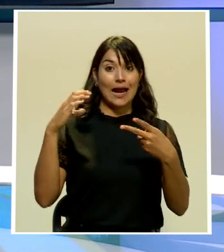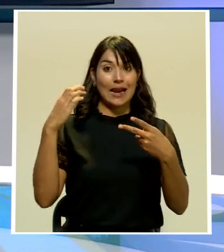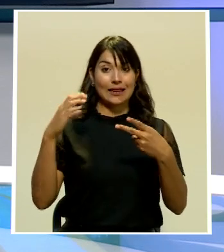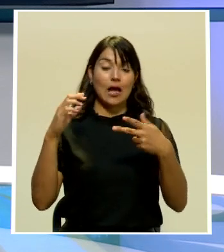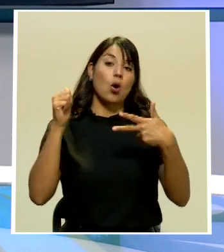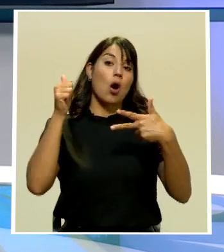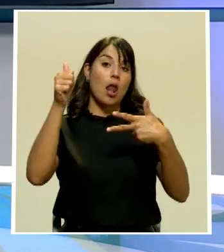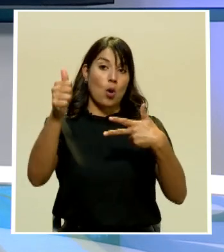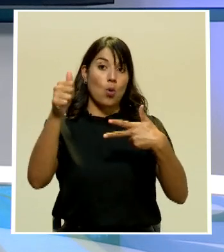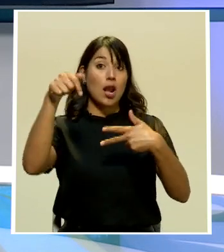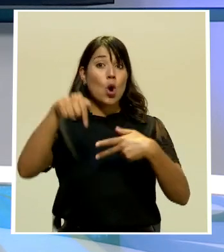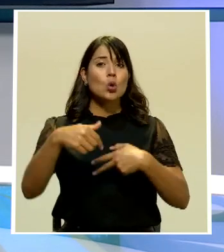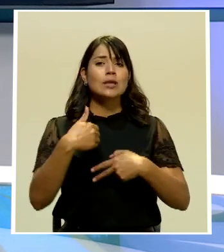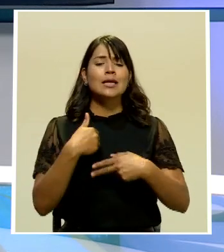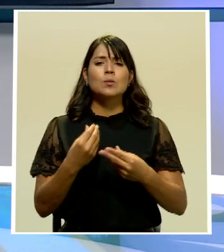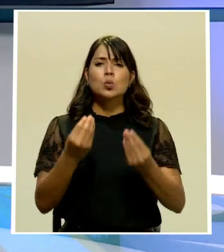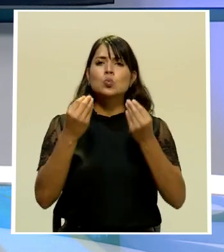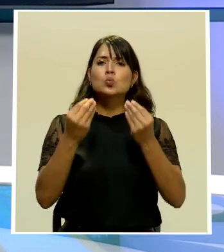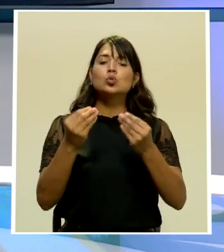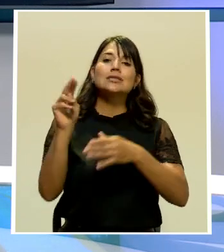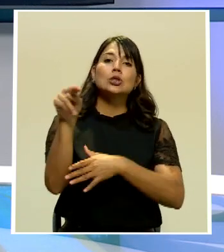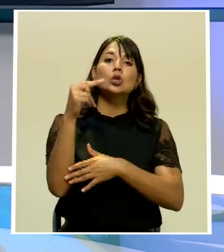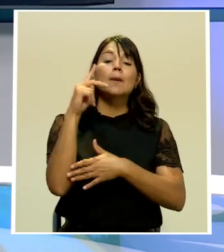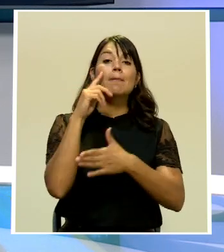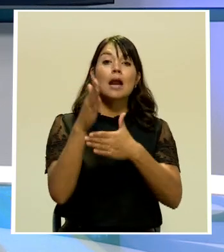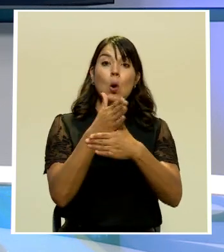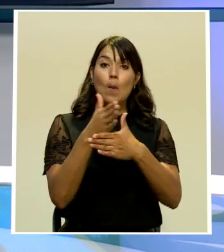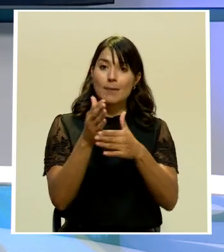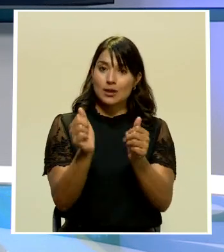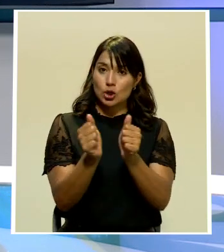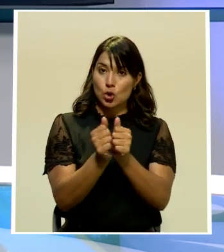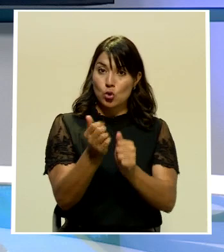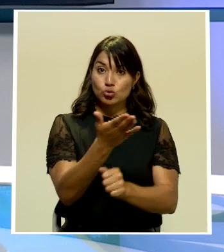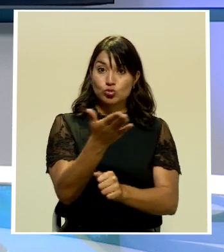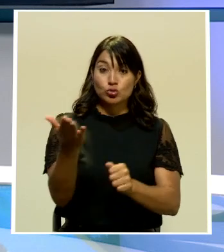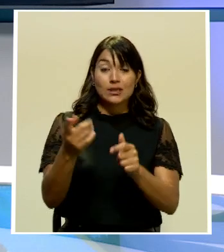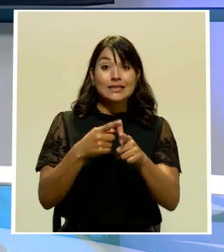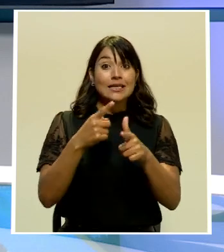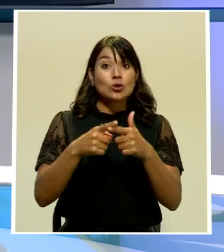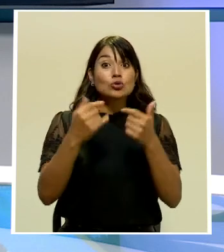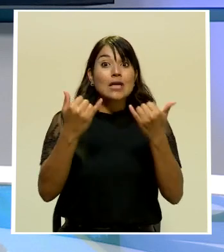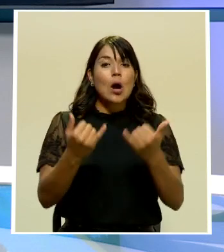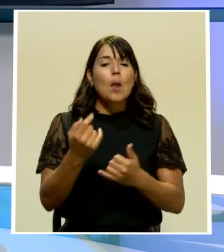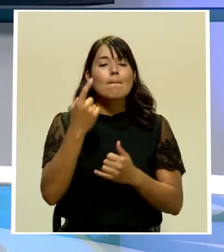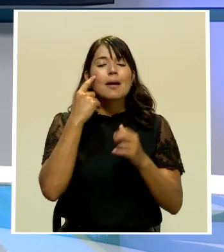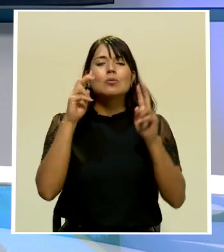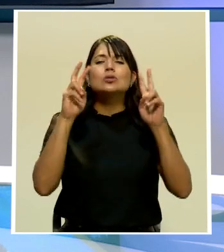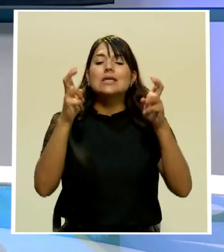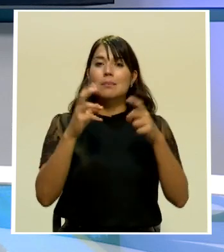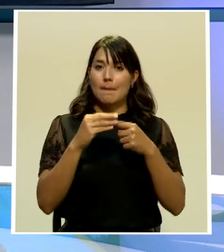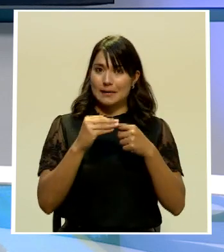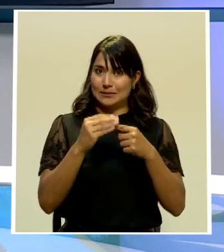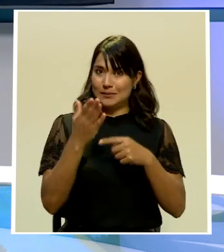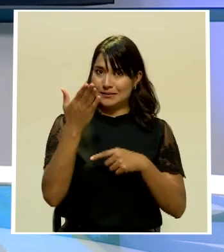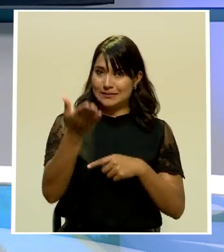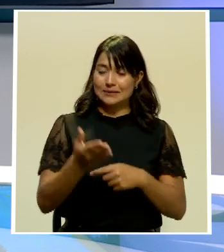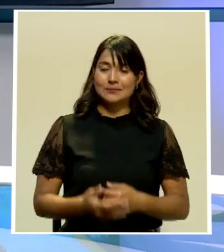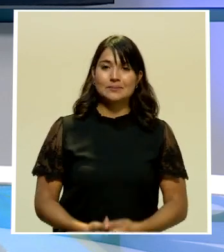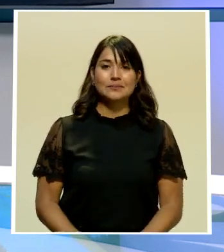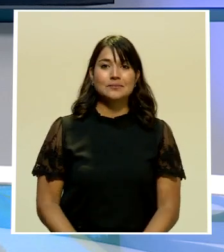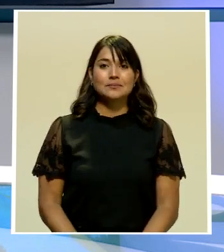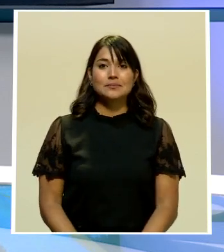muchas noticias para compartir con ustedes, así que vamos a ver de inmediato nuestros titulares. ¡Adelante!